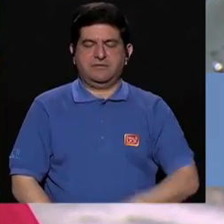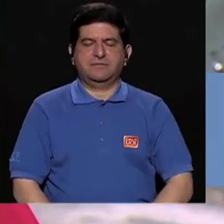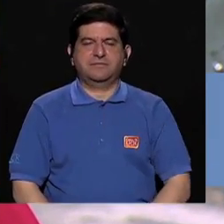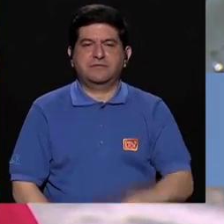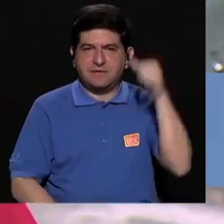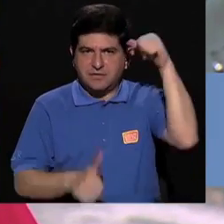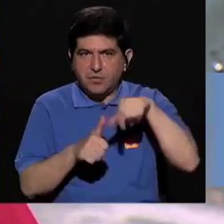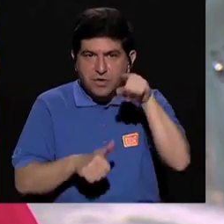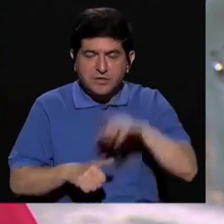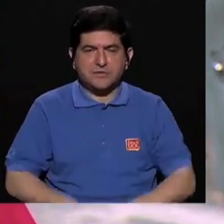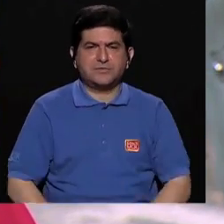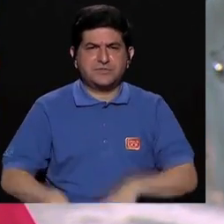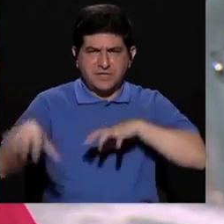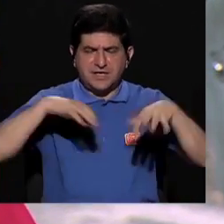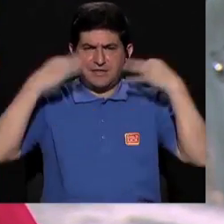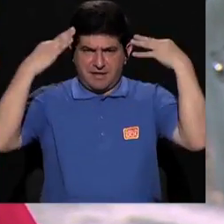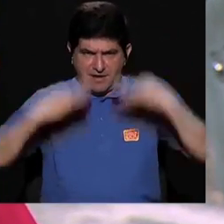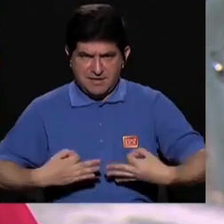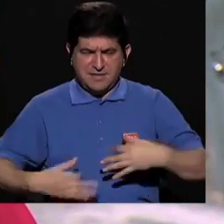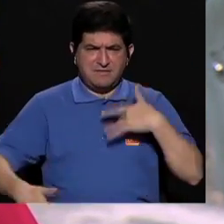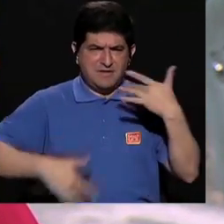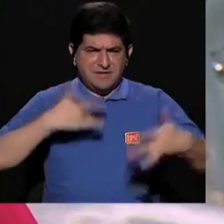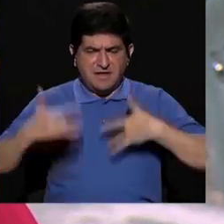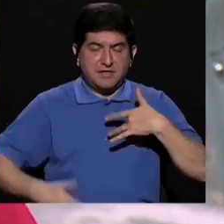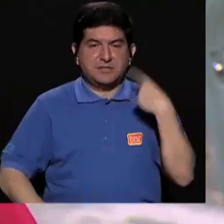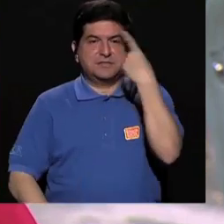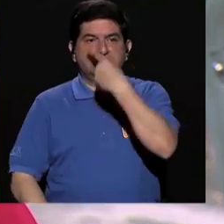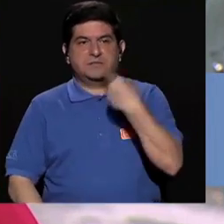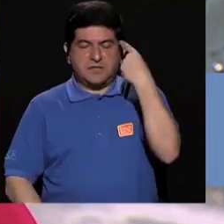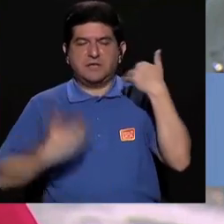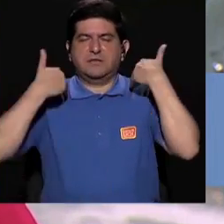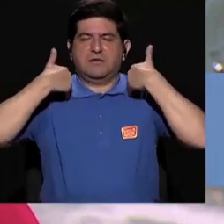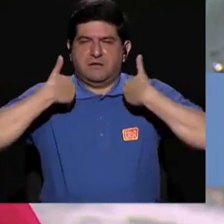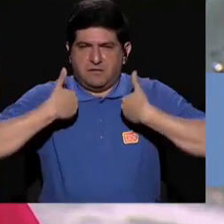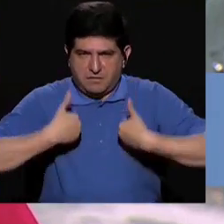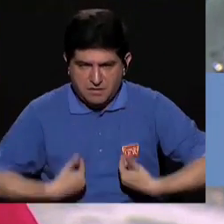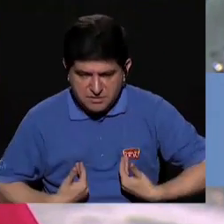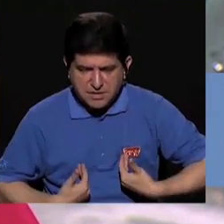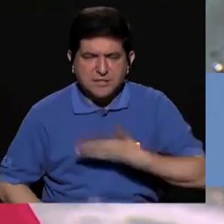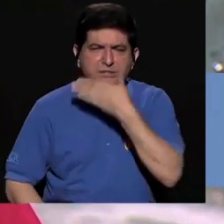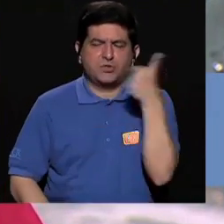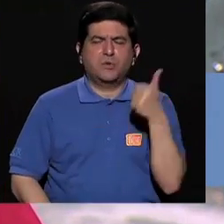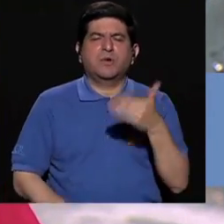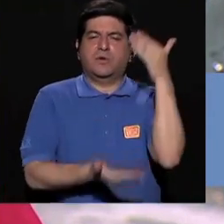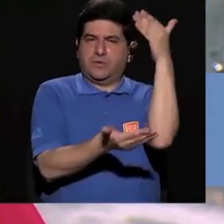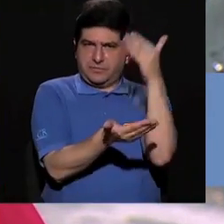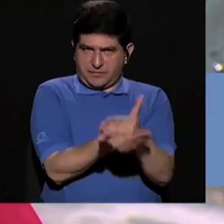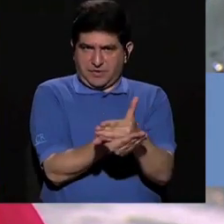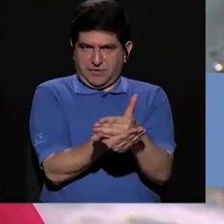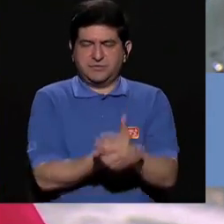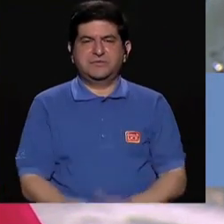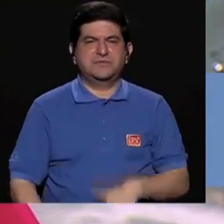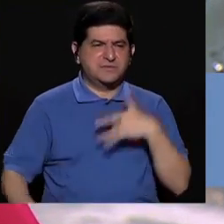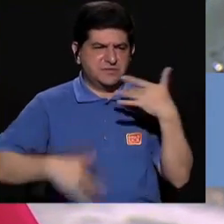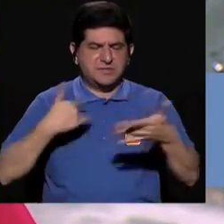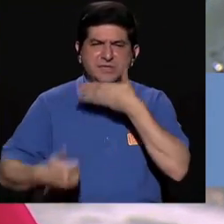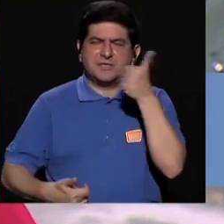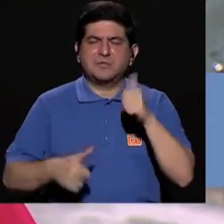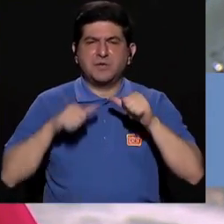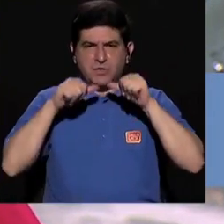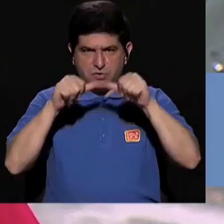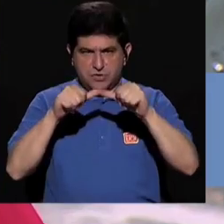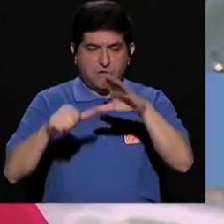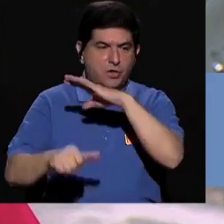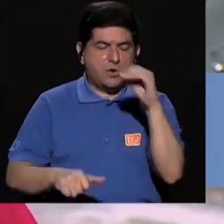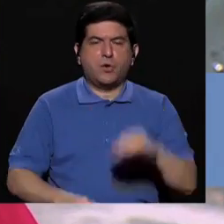Recuerde que si usted está realizando actividad física y siente algún tipo de mareo o constancia excesivo, es mejor que haga una pausa. Si se siente mejor, puede continuar